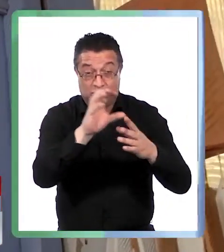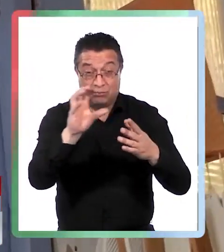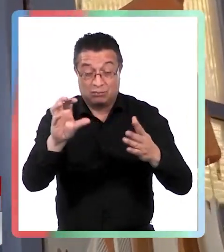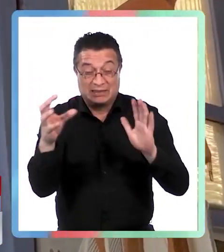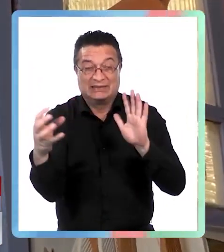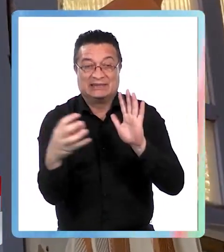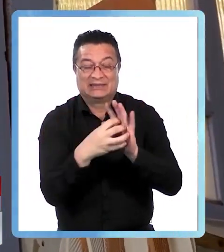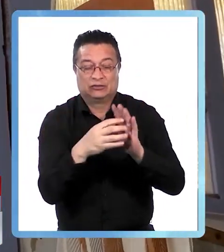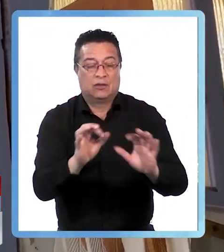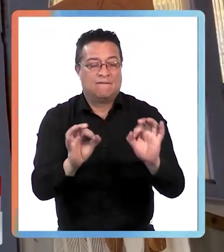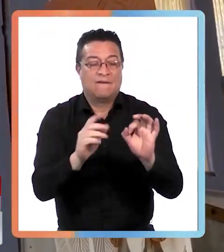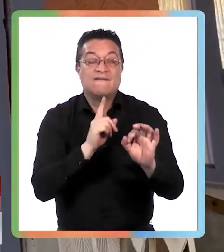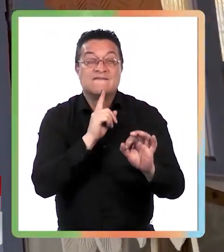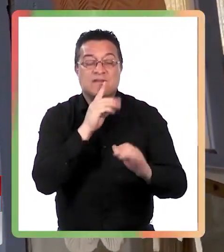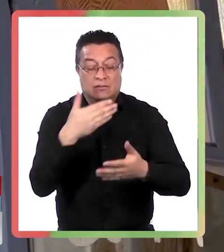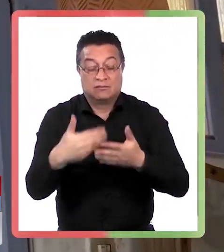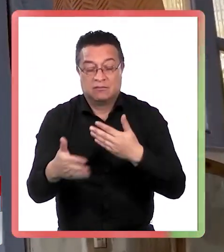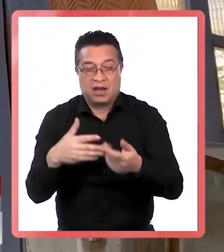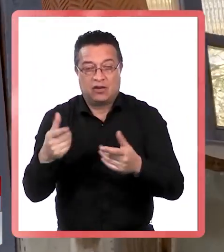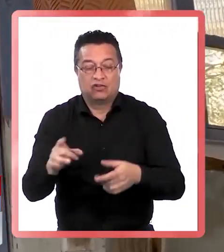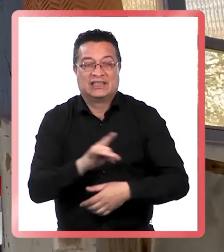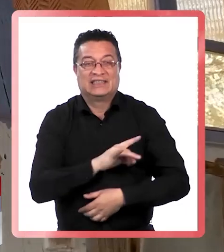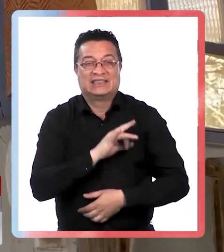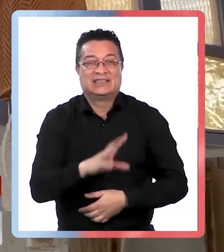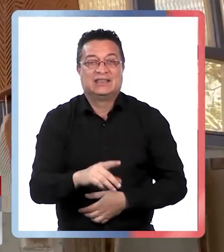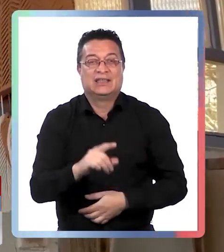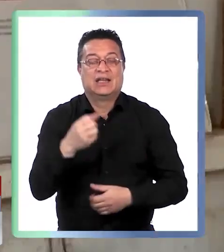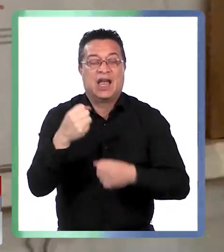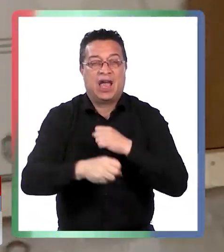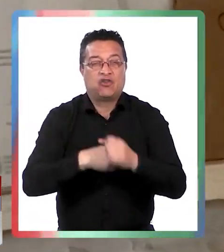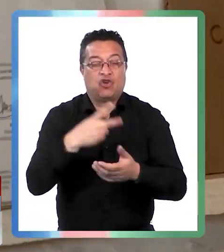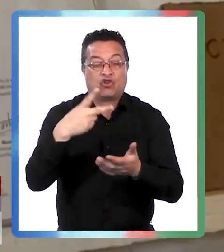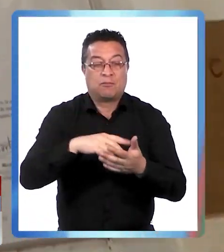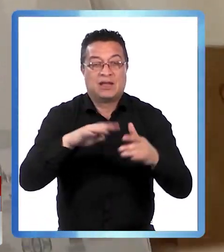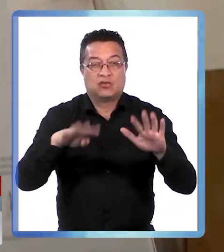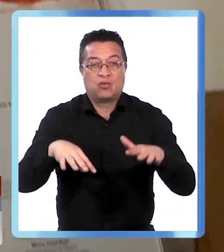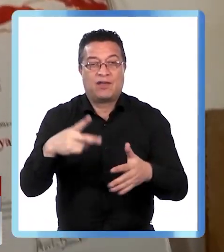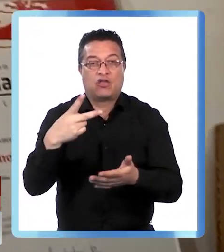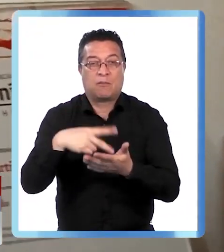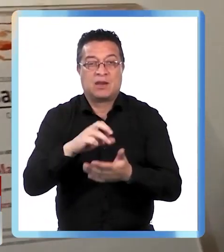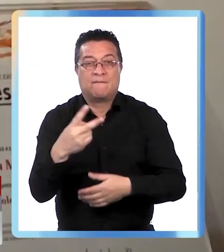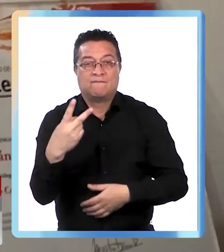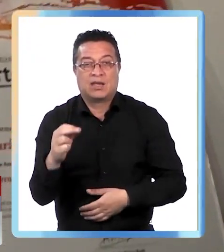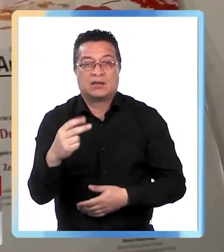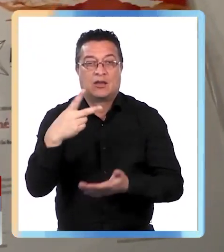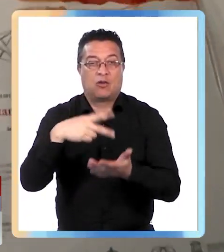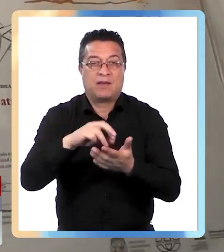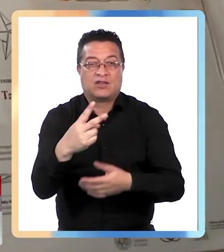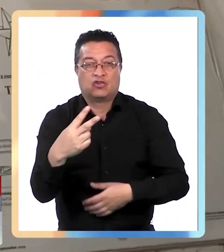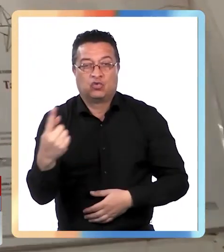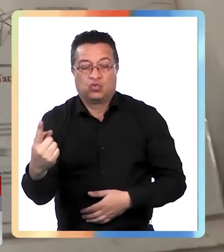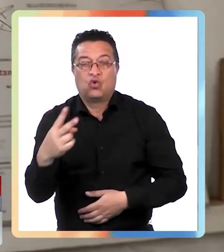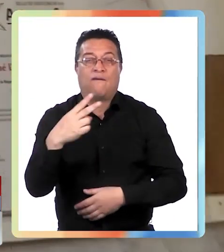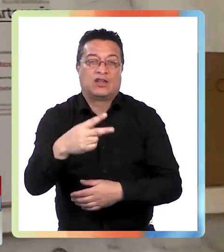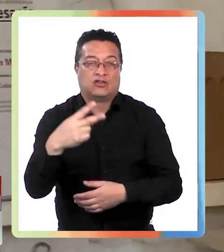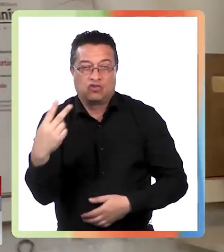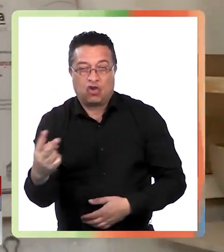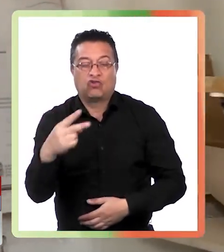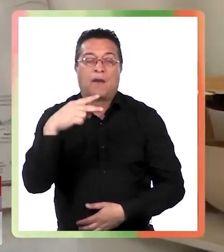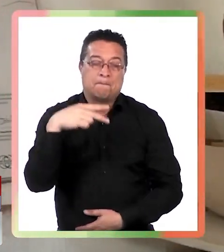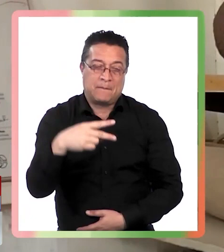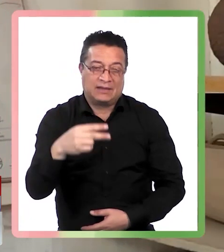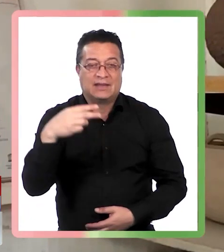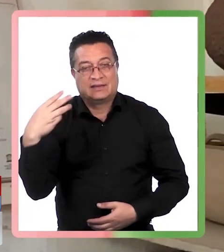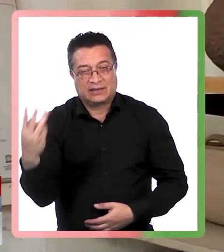ganadoras del sello de excelencia a la artesanía Chile de los años 2019, 2020, 2021,